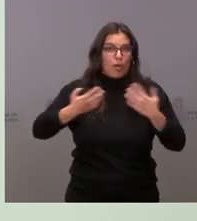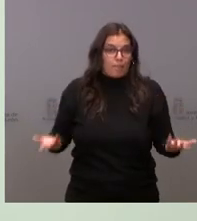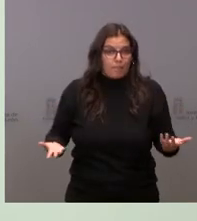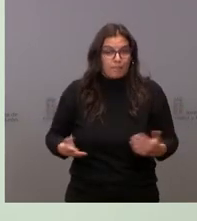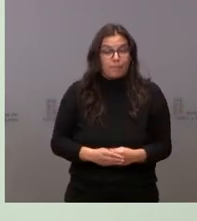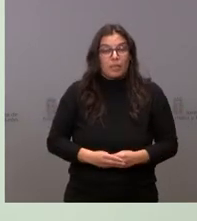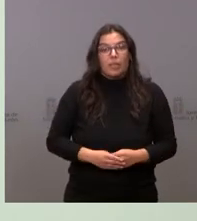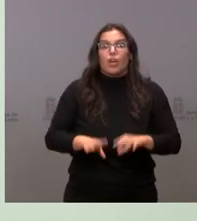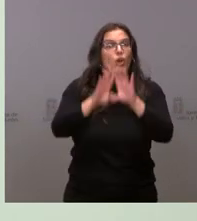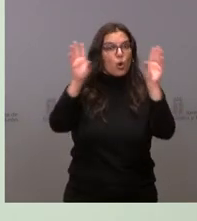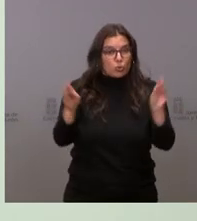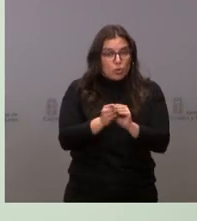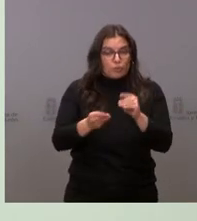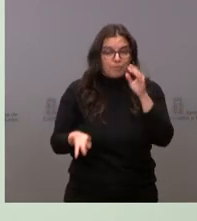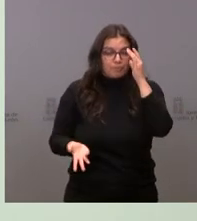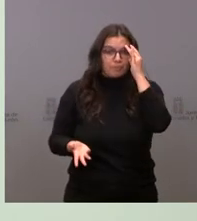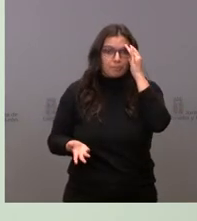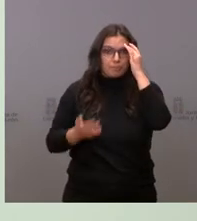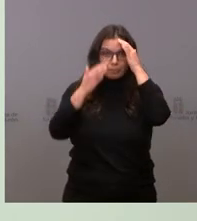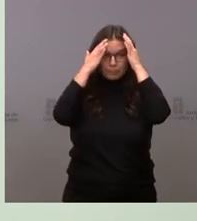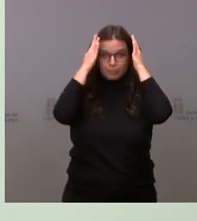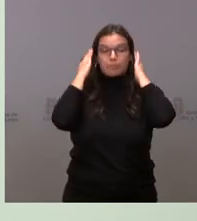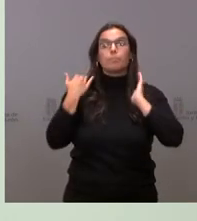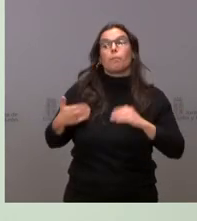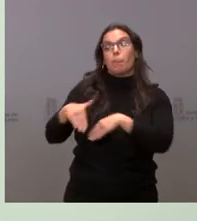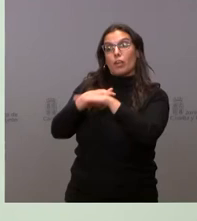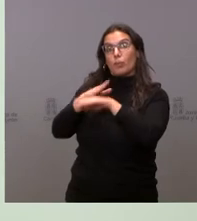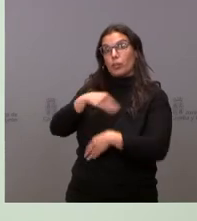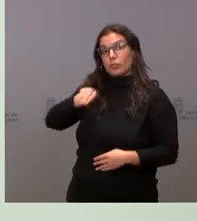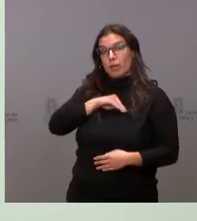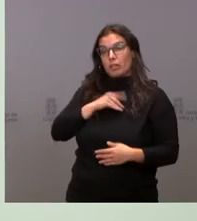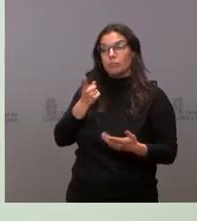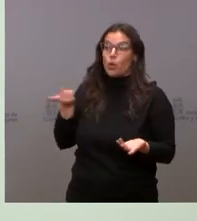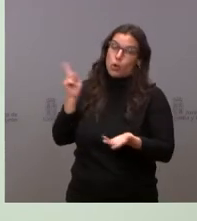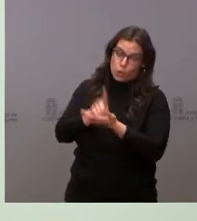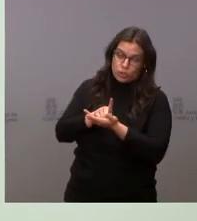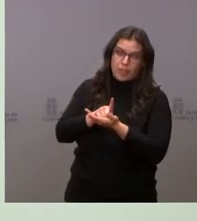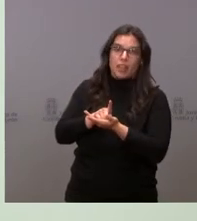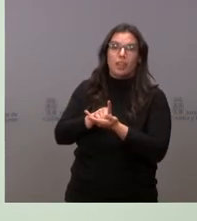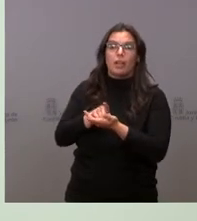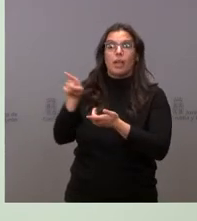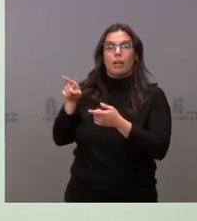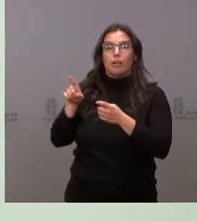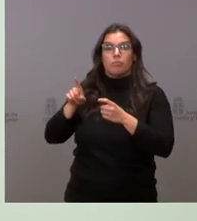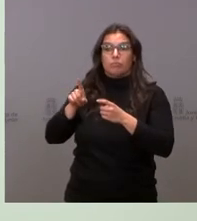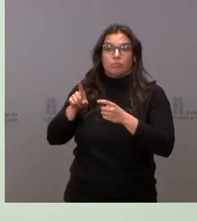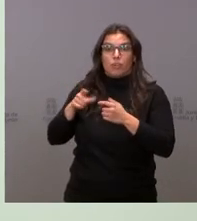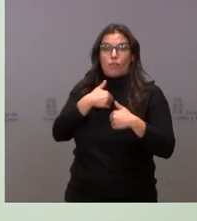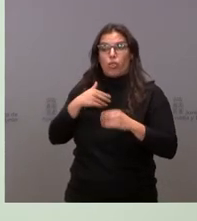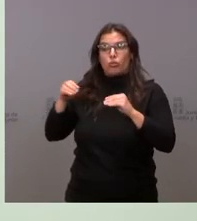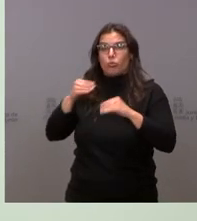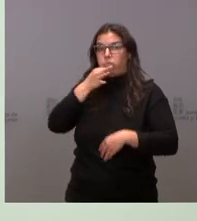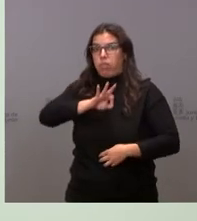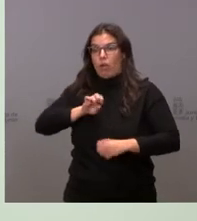y como conclusión, el Gobierno de España, una vez más, vuelve a hacer dejación de funciones, vuelve a demostrar su